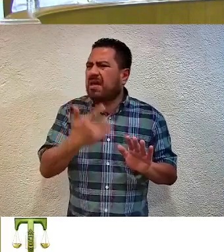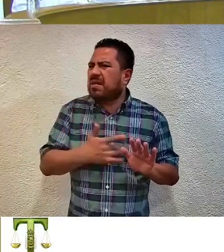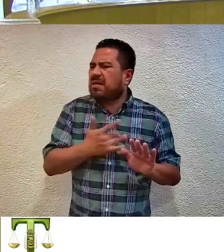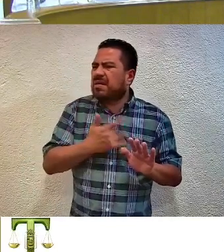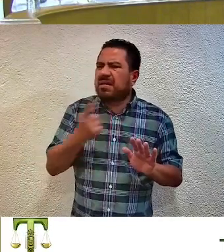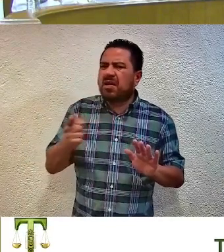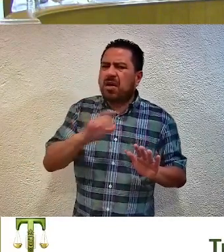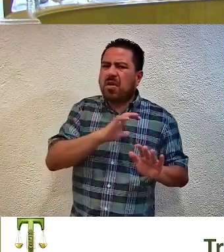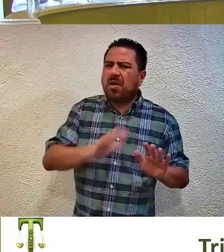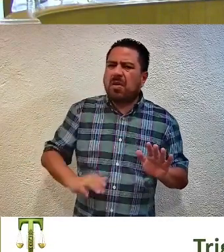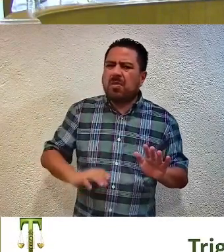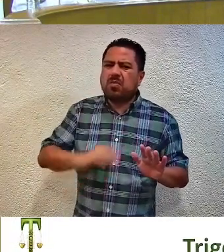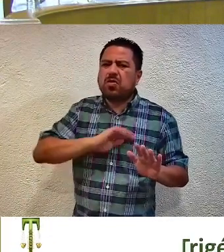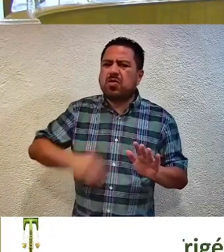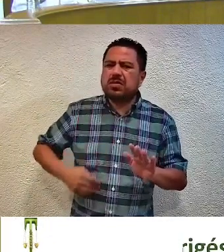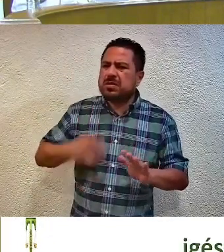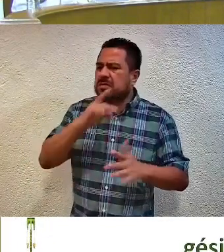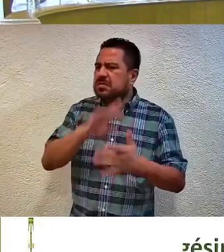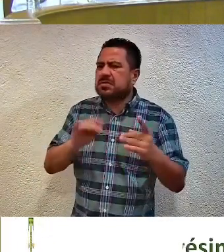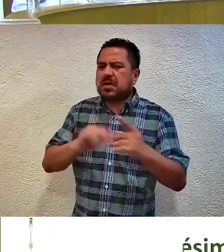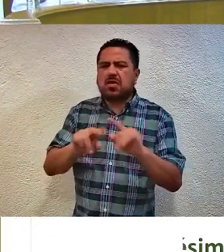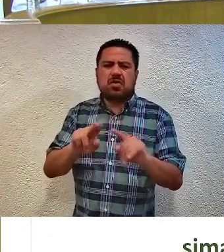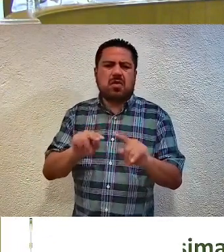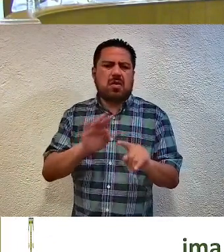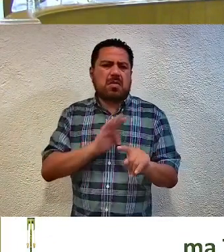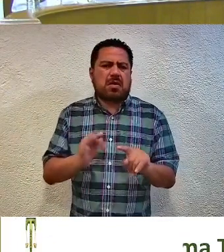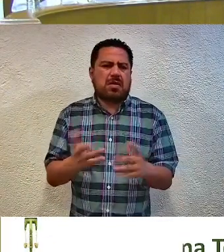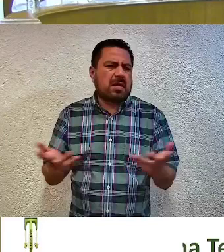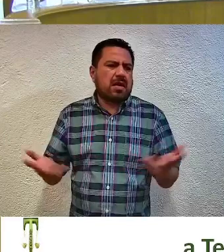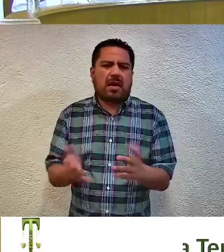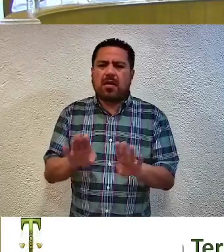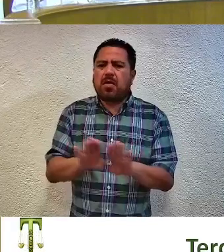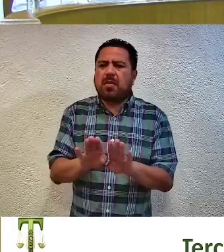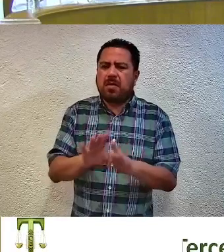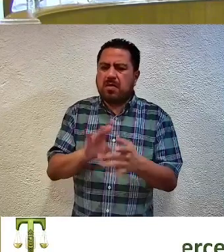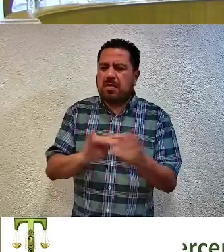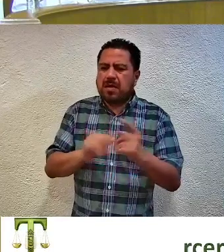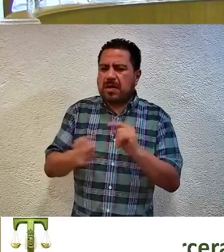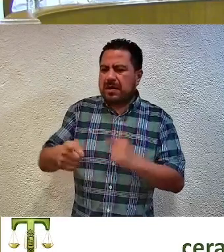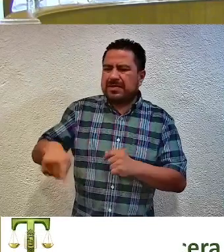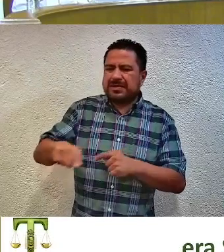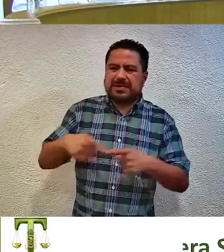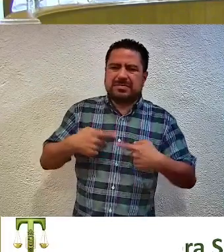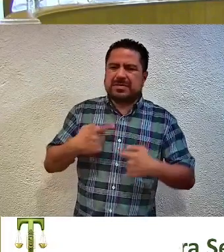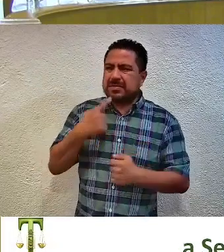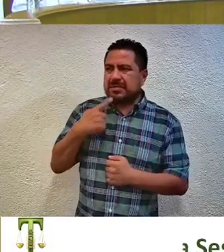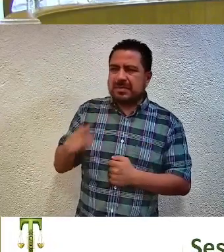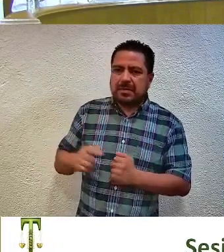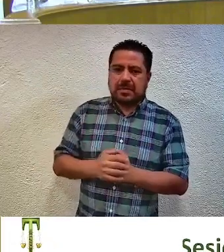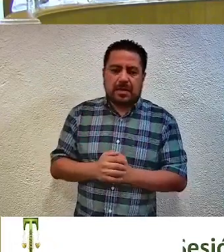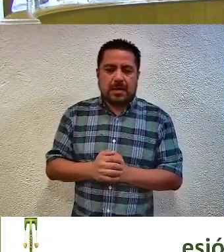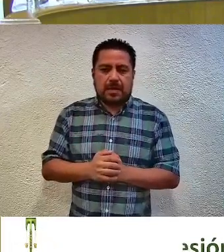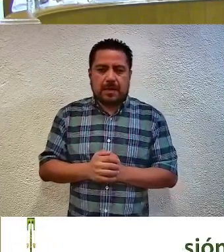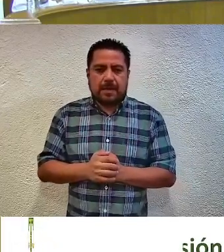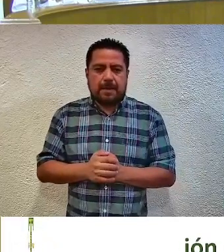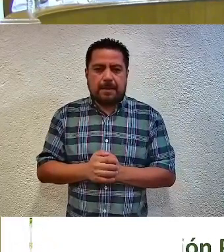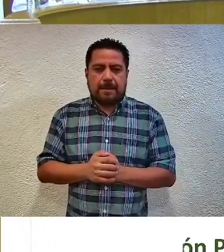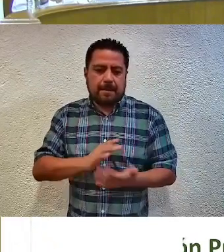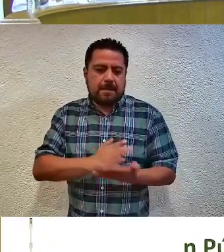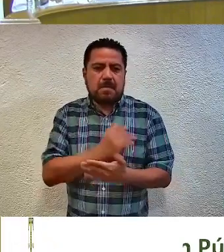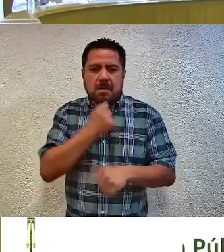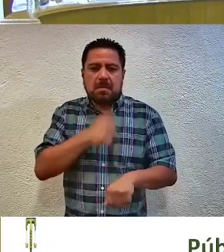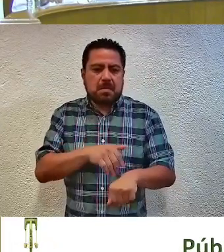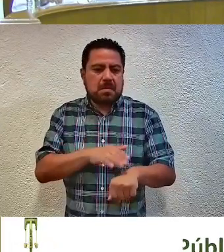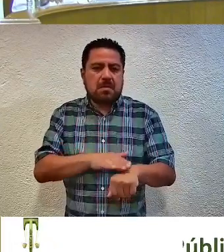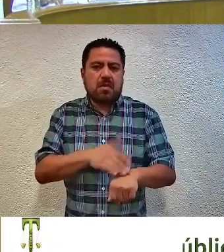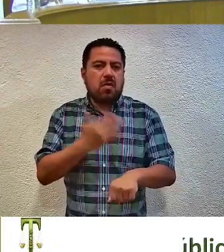comisario municipal haya manifestado no haberla realizado, como lo afirman los actores. Además, no se advierte que con